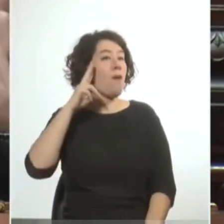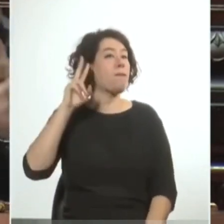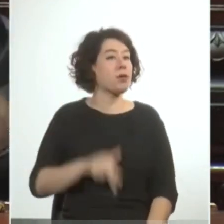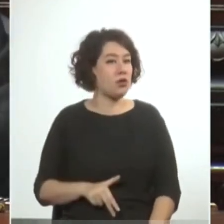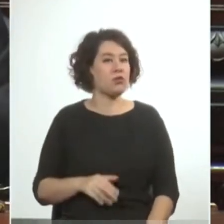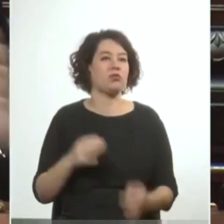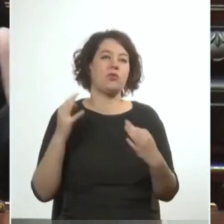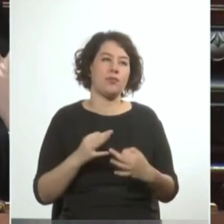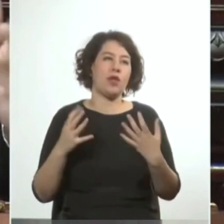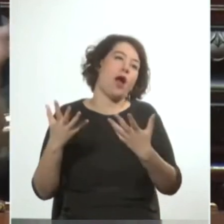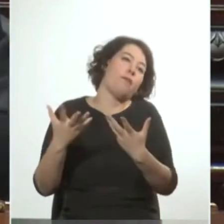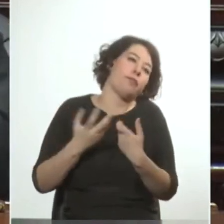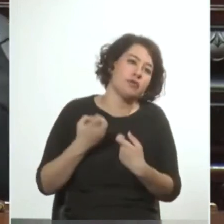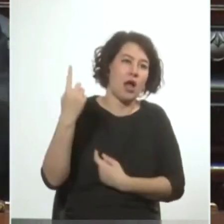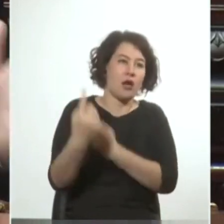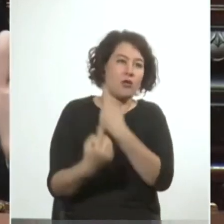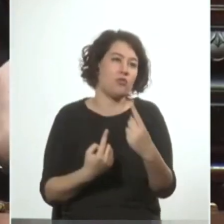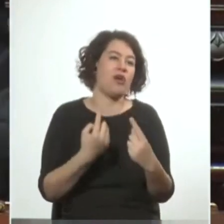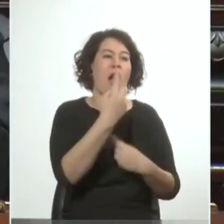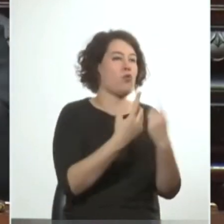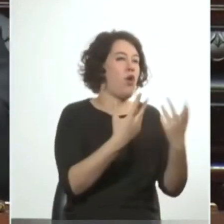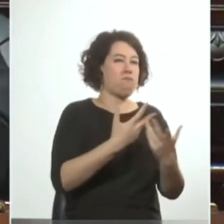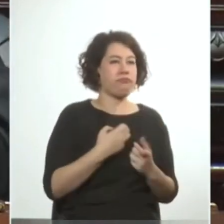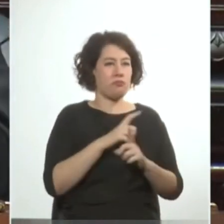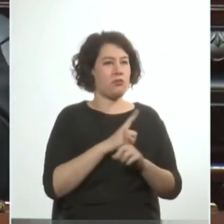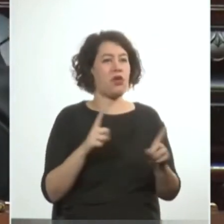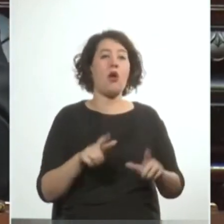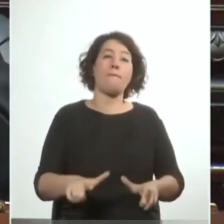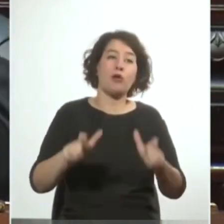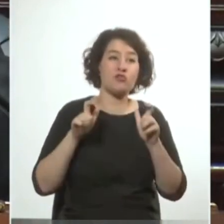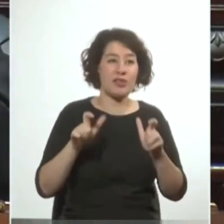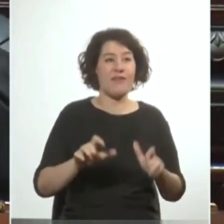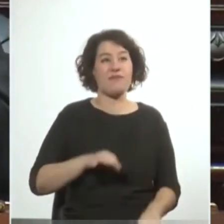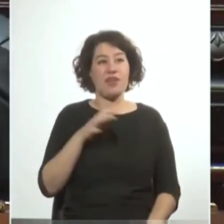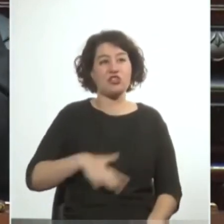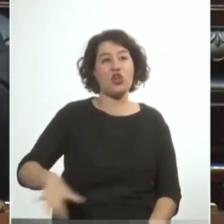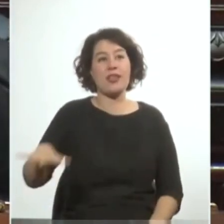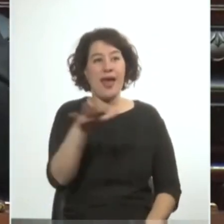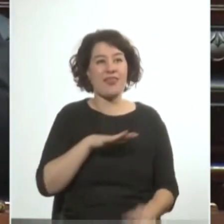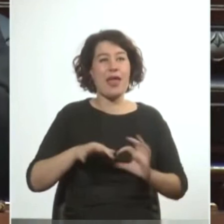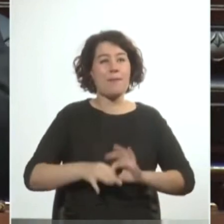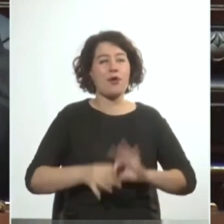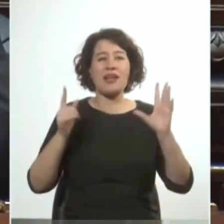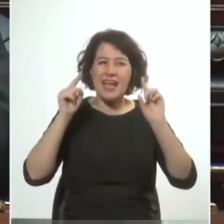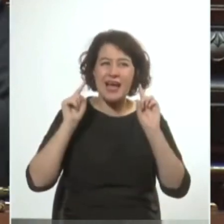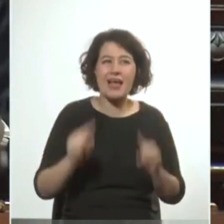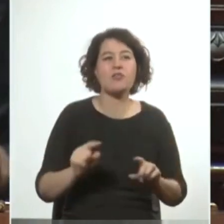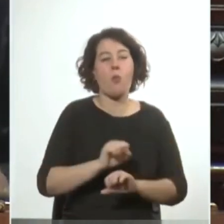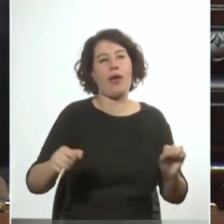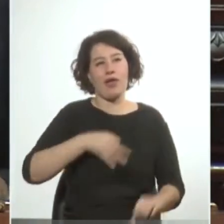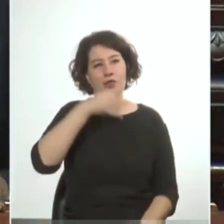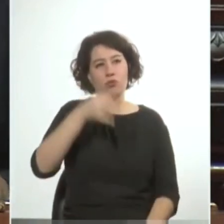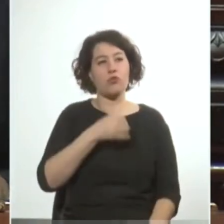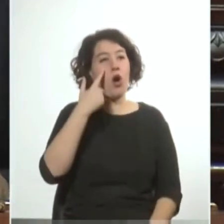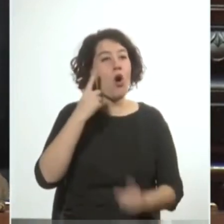seguramente será acompañada por algunos y negada por otros y por suerte vivimos en una sociedad democrática que eso sucede la